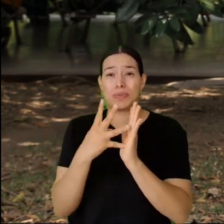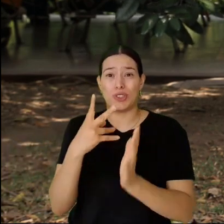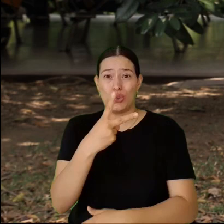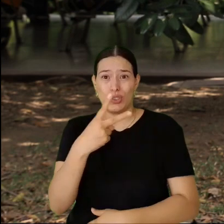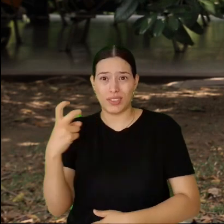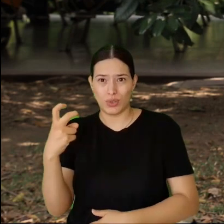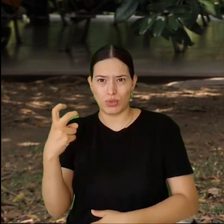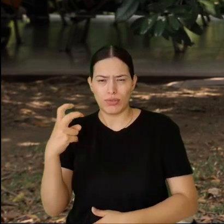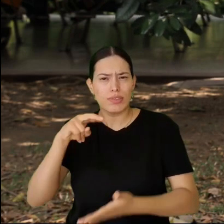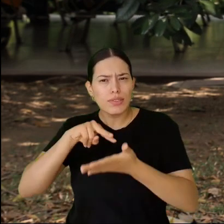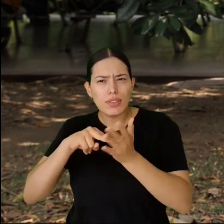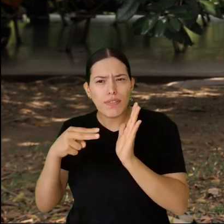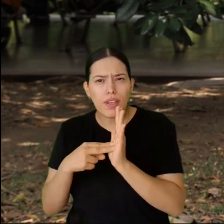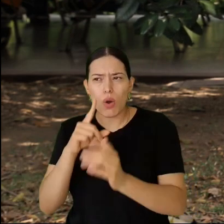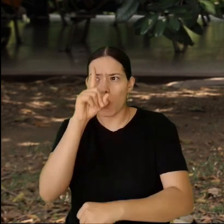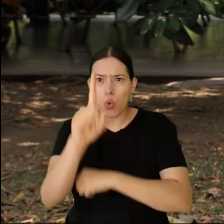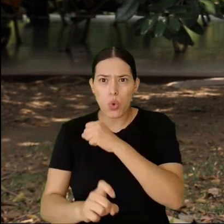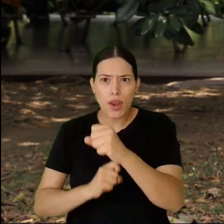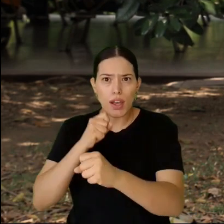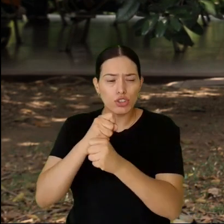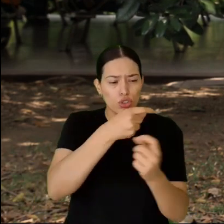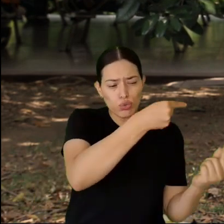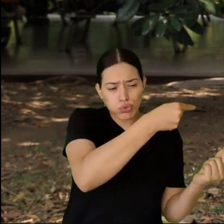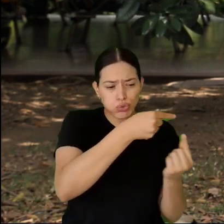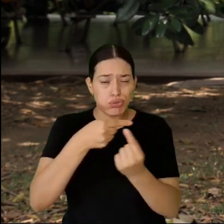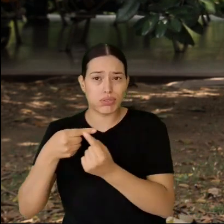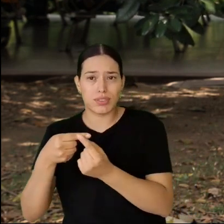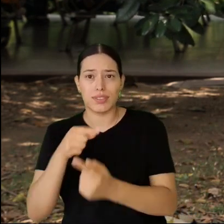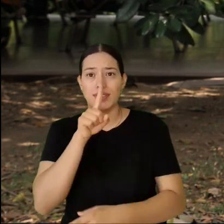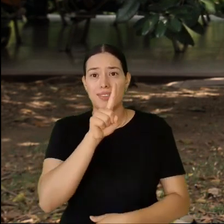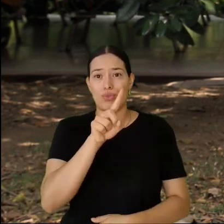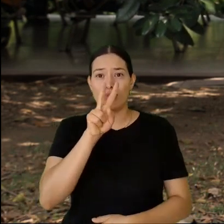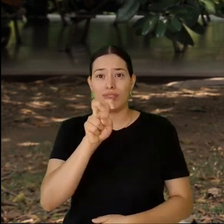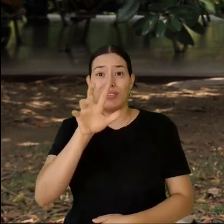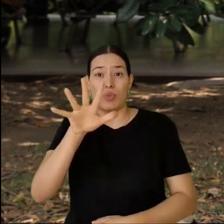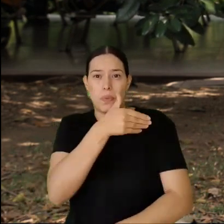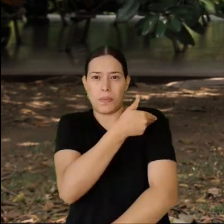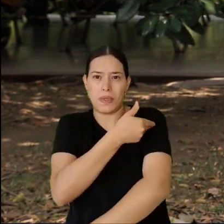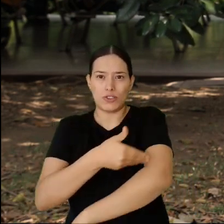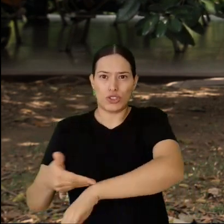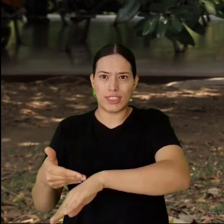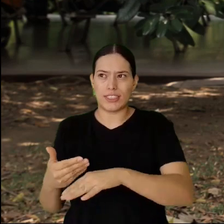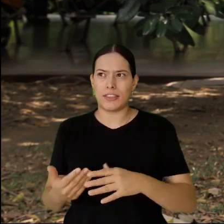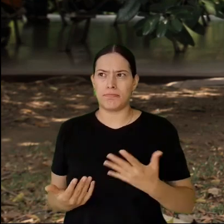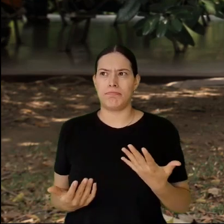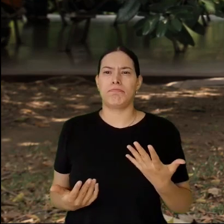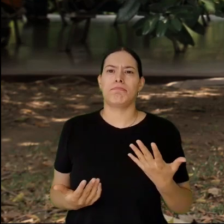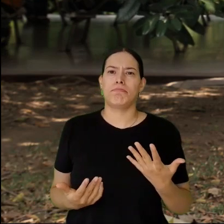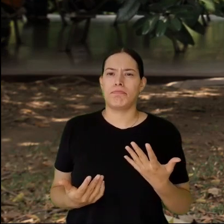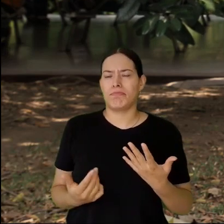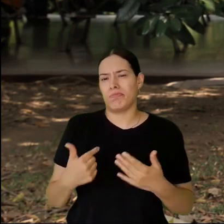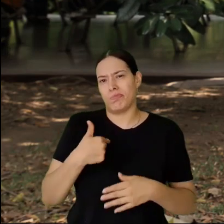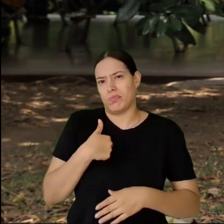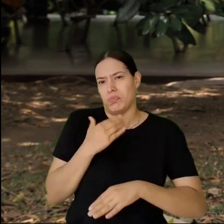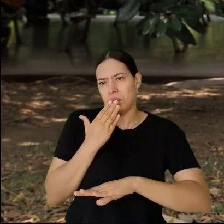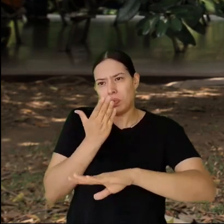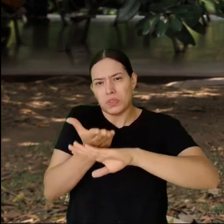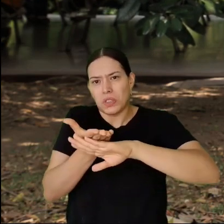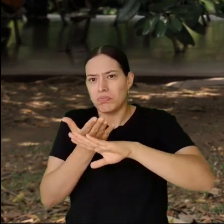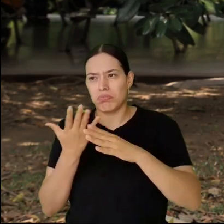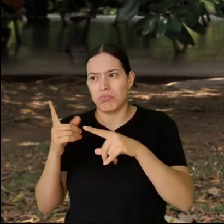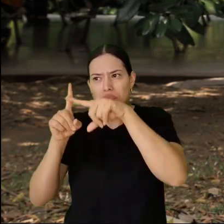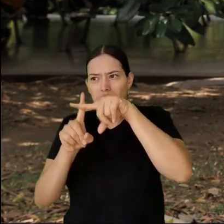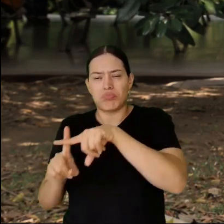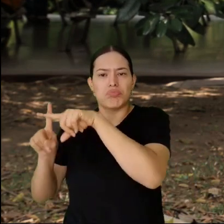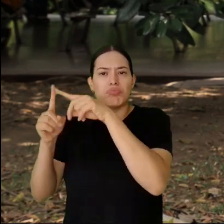que devengan en promedio 175 millones al año, entonces mi propuesta